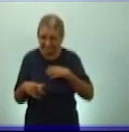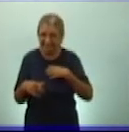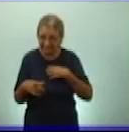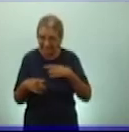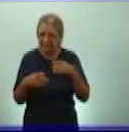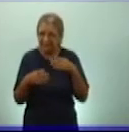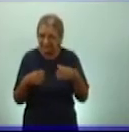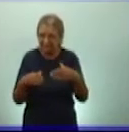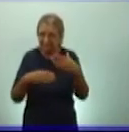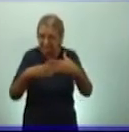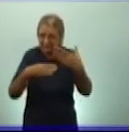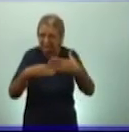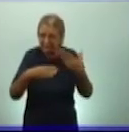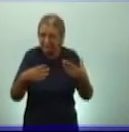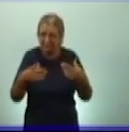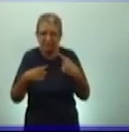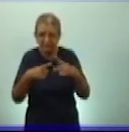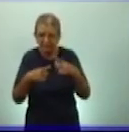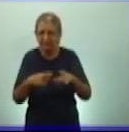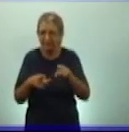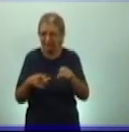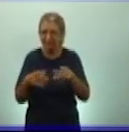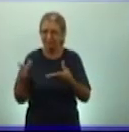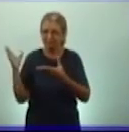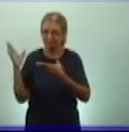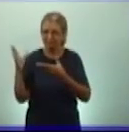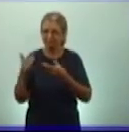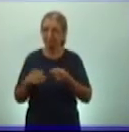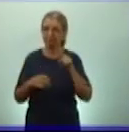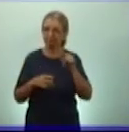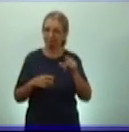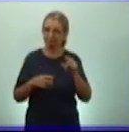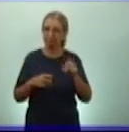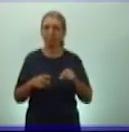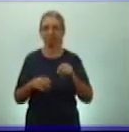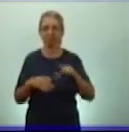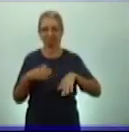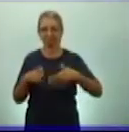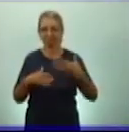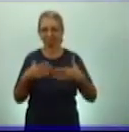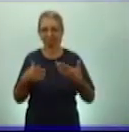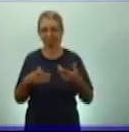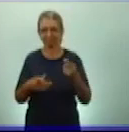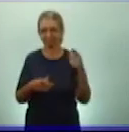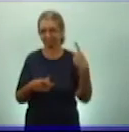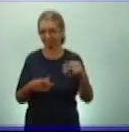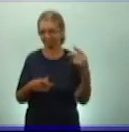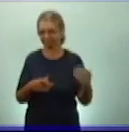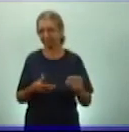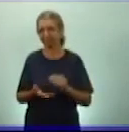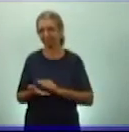cómo fue posible esconder eso. Y les propongo, muchachos, entonces para esta semana que usted realice la siguiente actividad. Gracias.